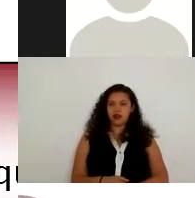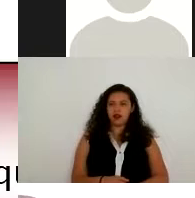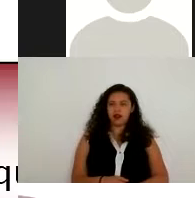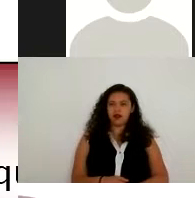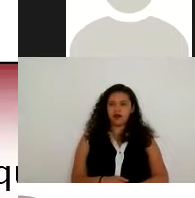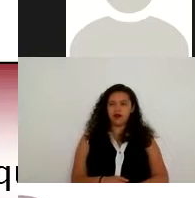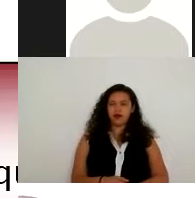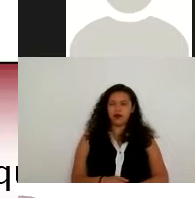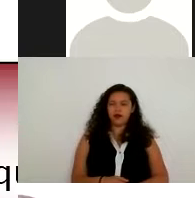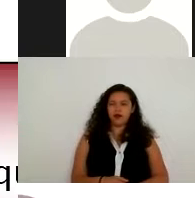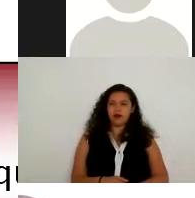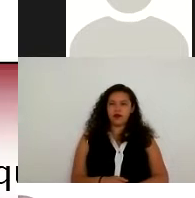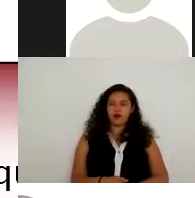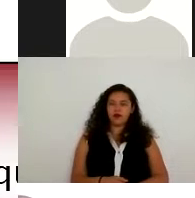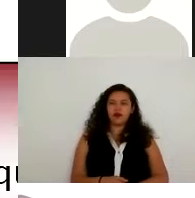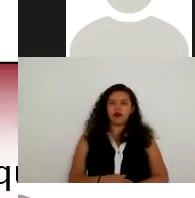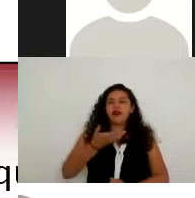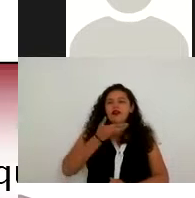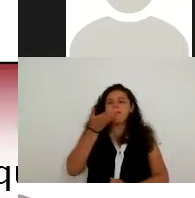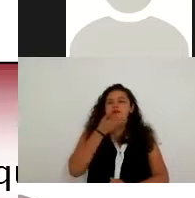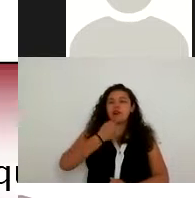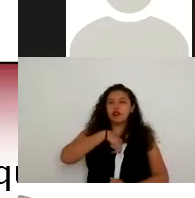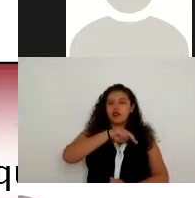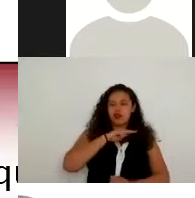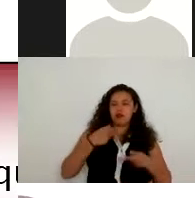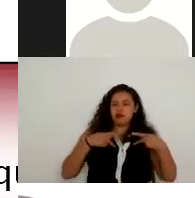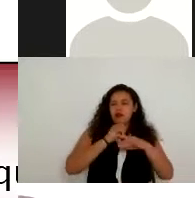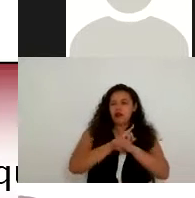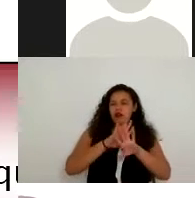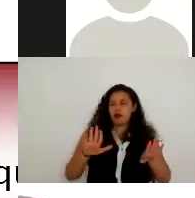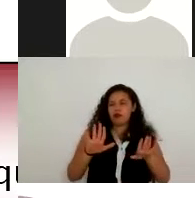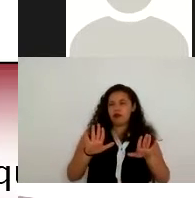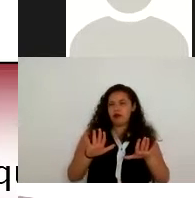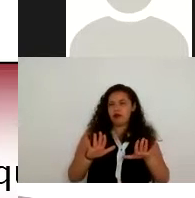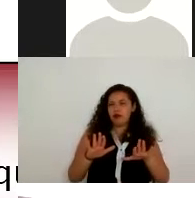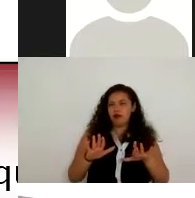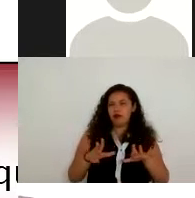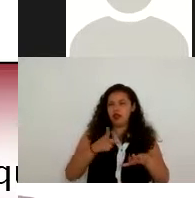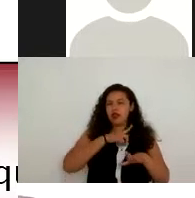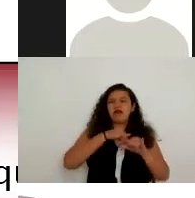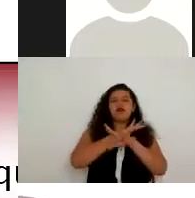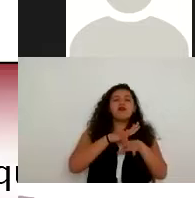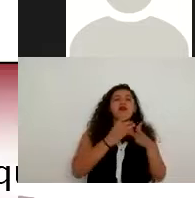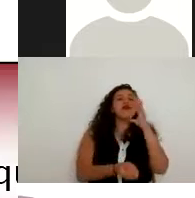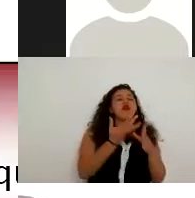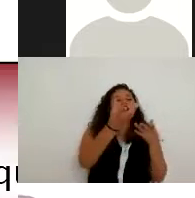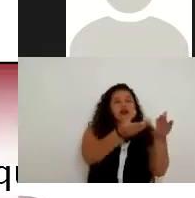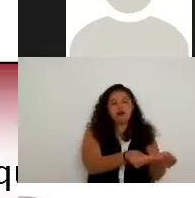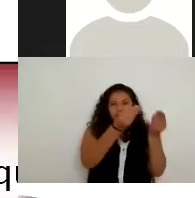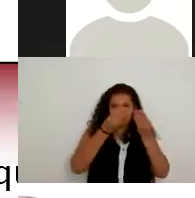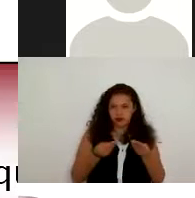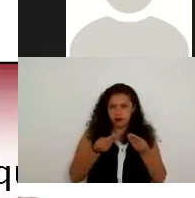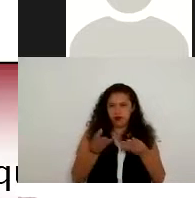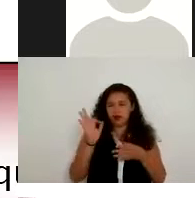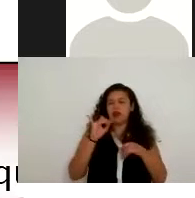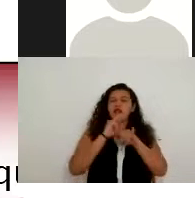por ejemplo si nosotros tenemos datos de personas es muy común que tengan que hacerse actualizaciones a veces la información cambia